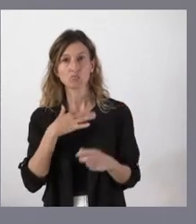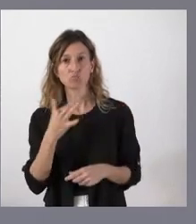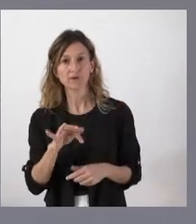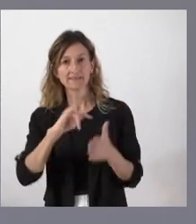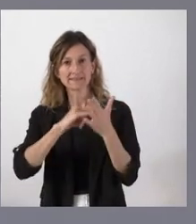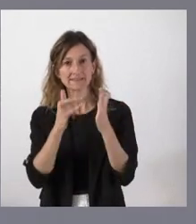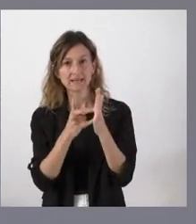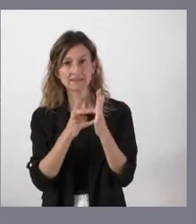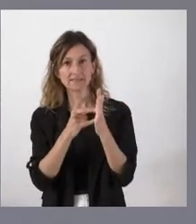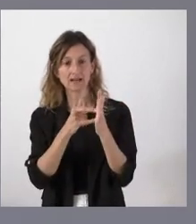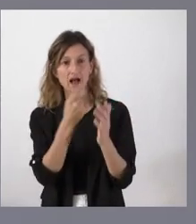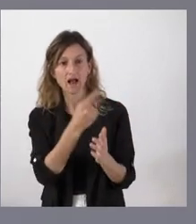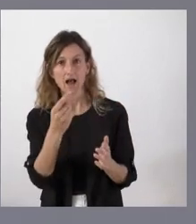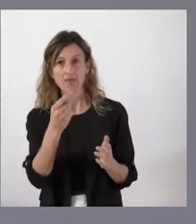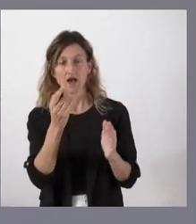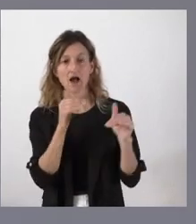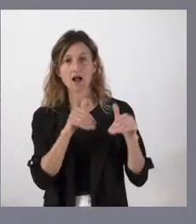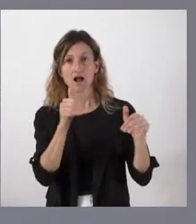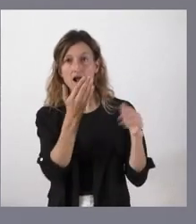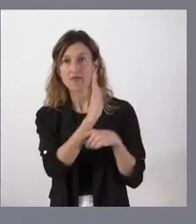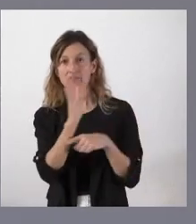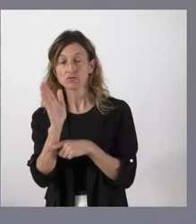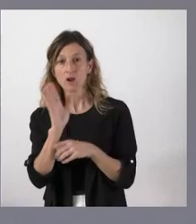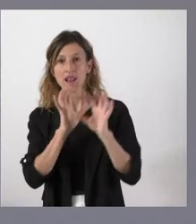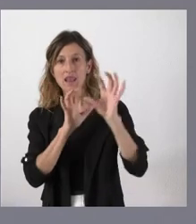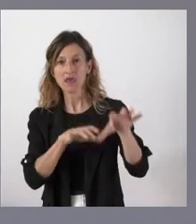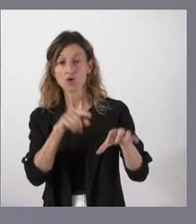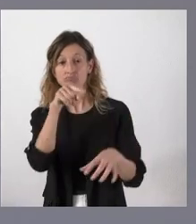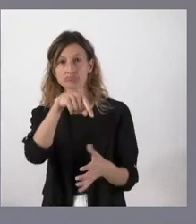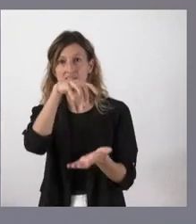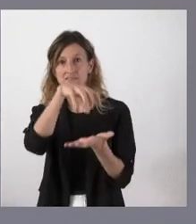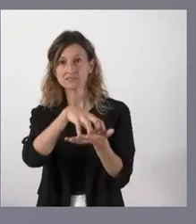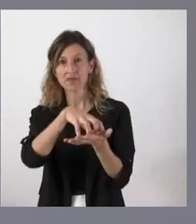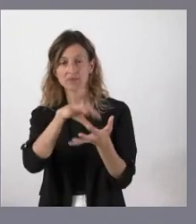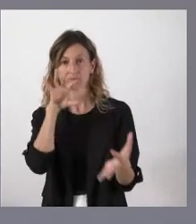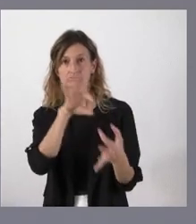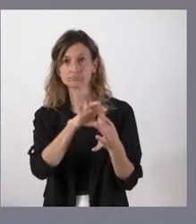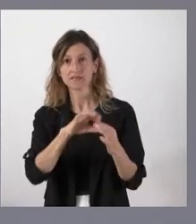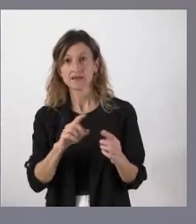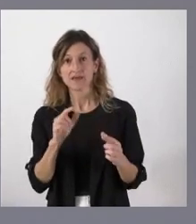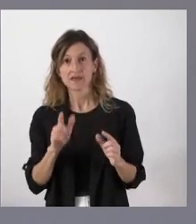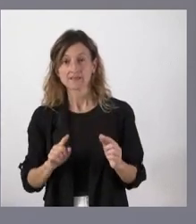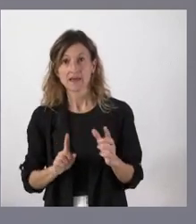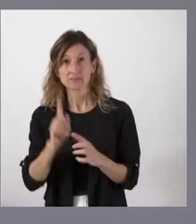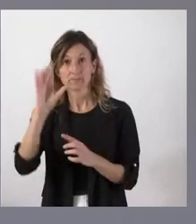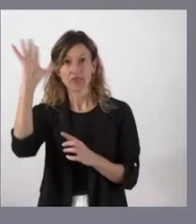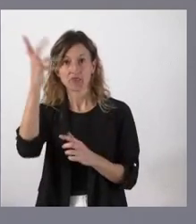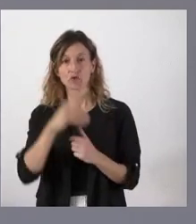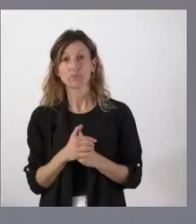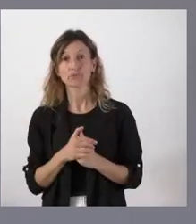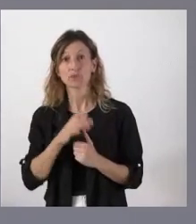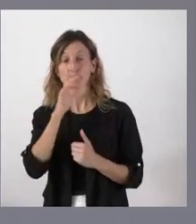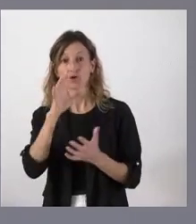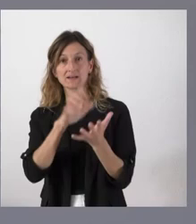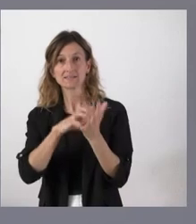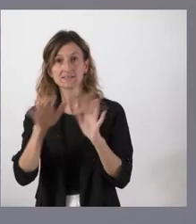técnicas de cada una de las candidaturas, León sería la sede de esa agencia espacial. ¿Por qué? Porque, primero, en Castilla y León